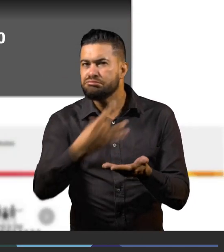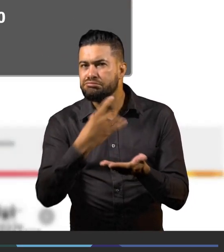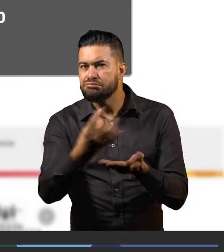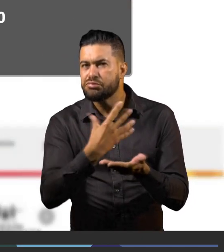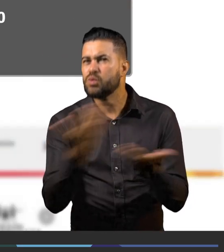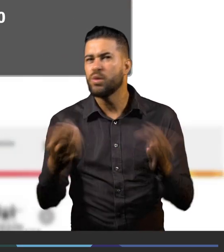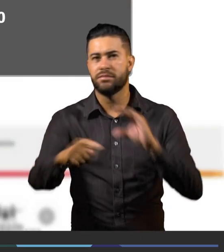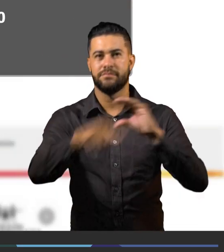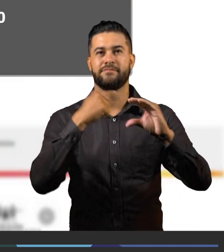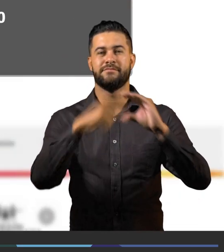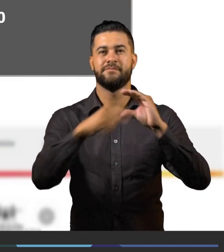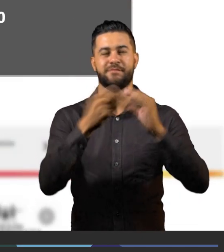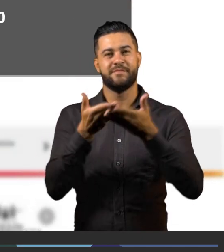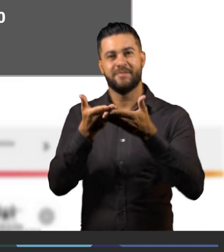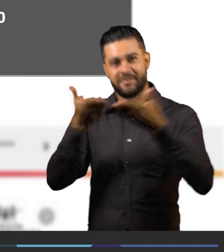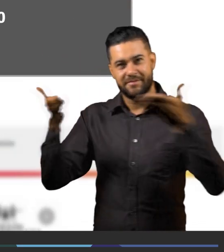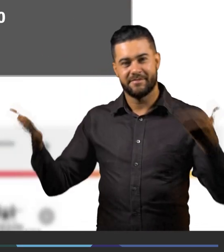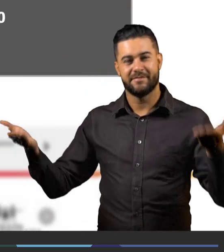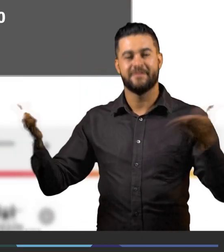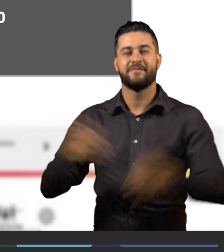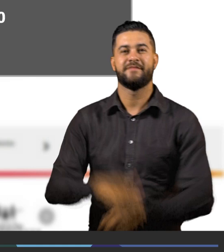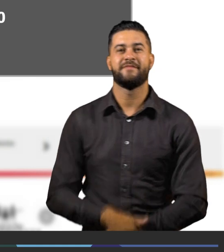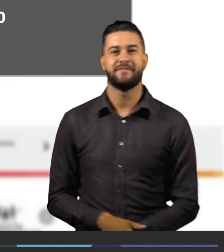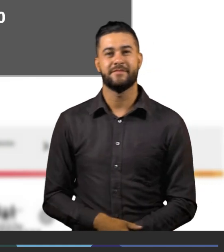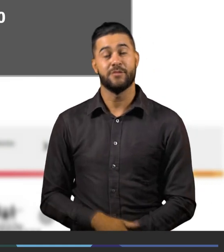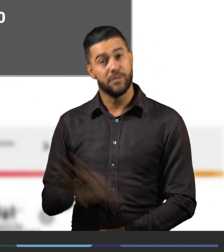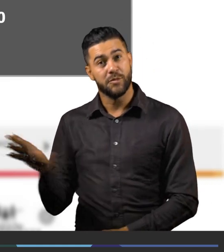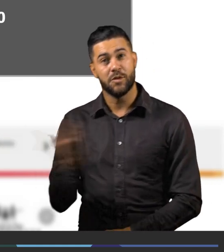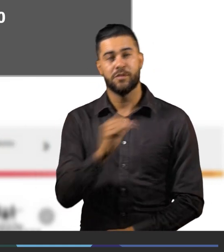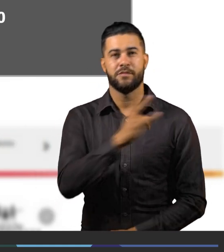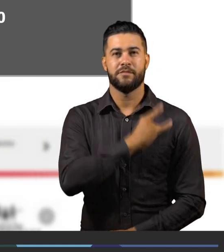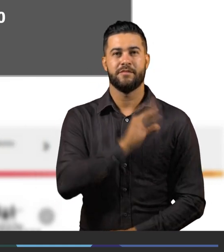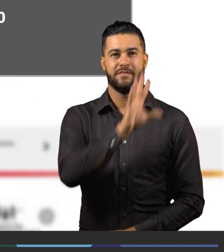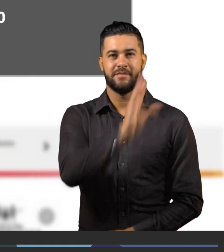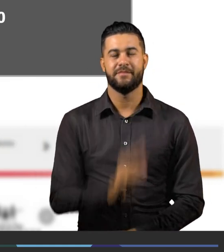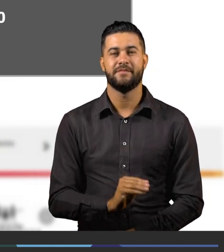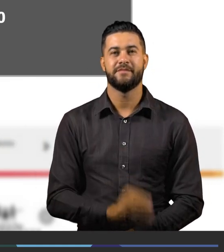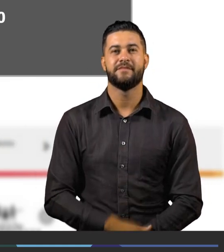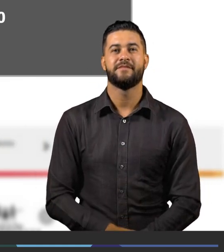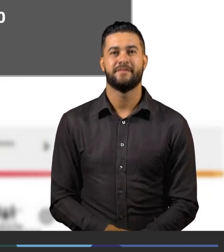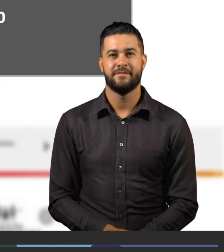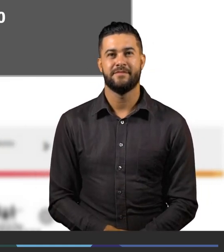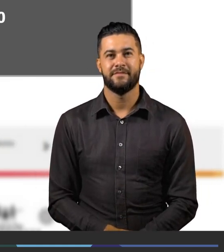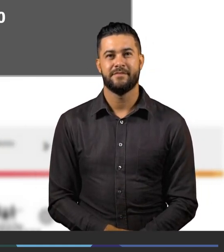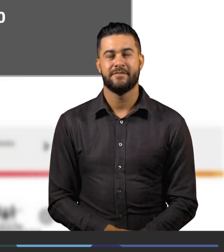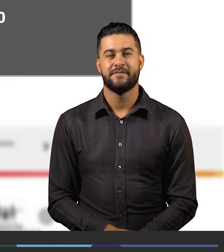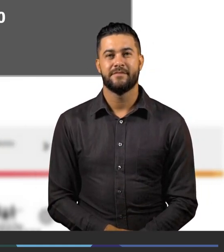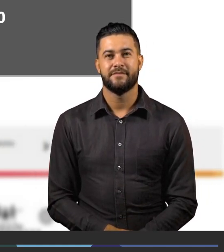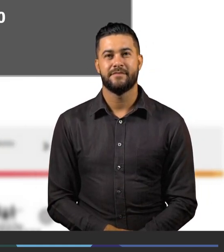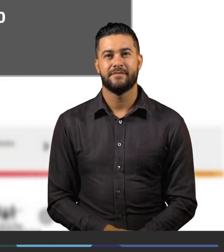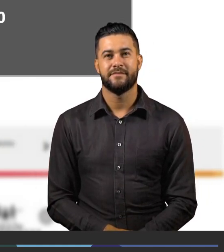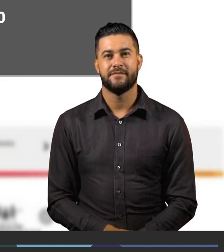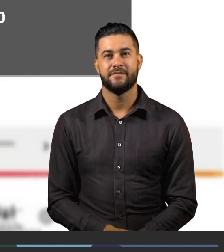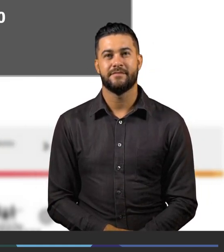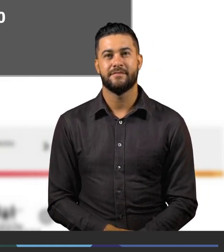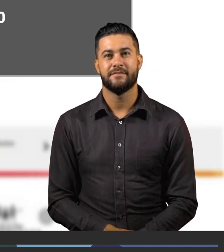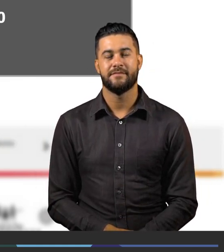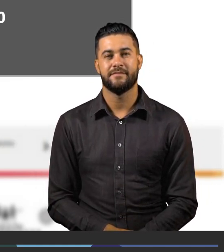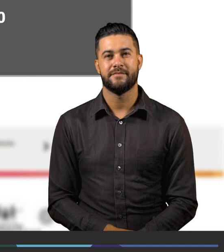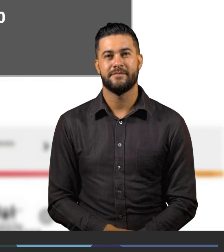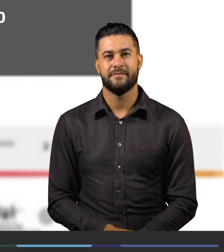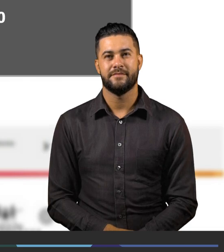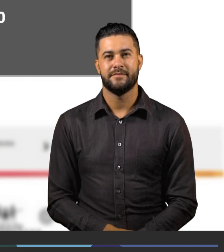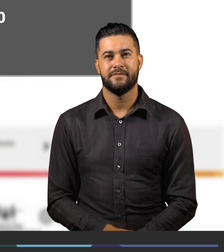electrónicos bolsaempleo arrobauniquindio.edu.co y egresado arrobauniquindio